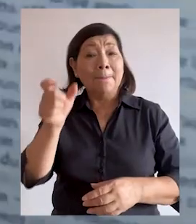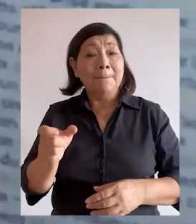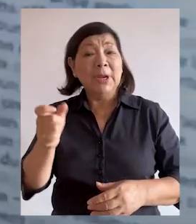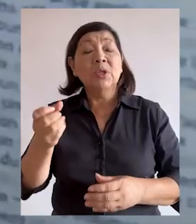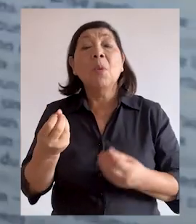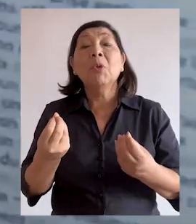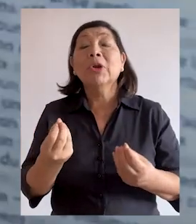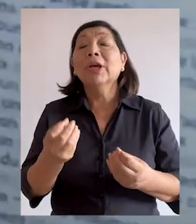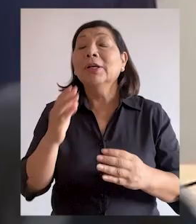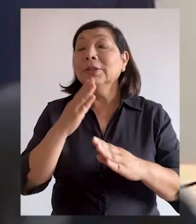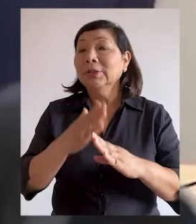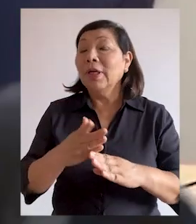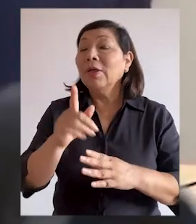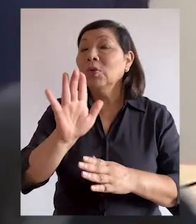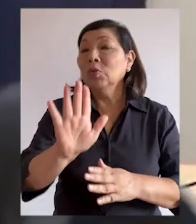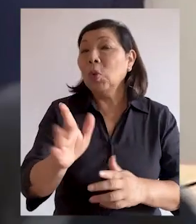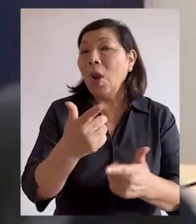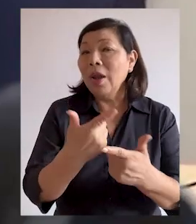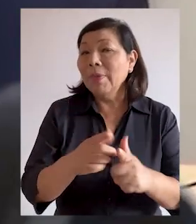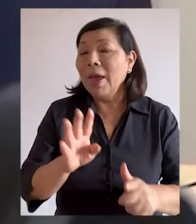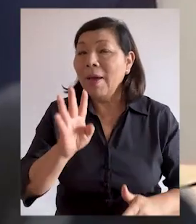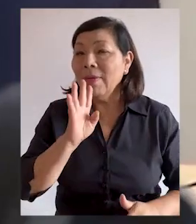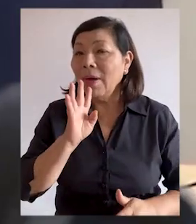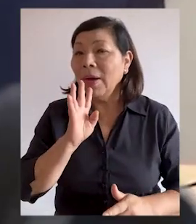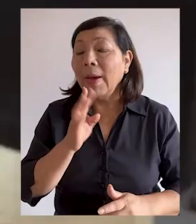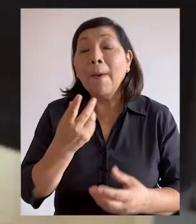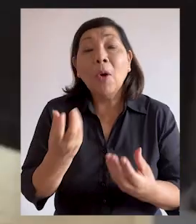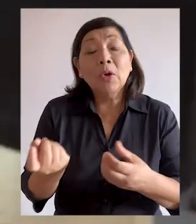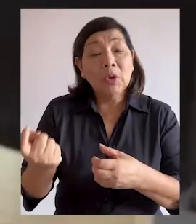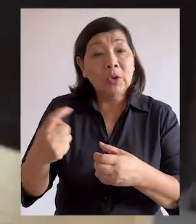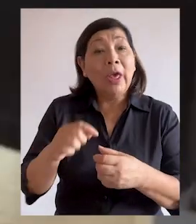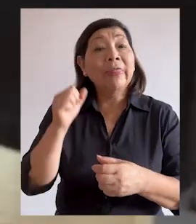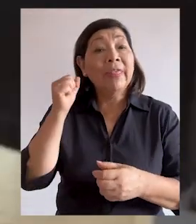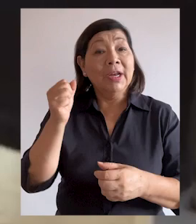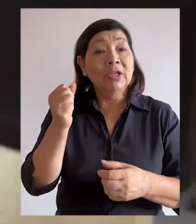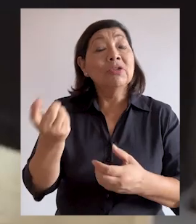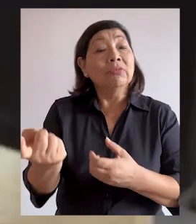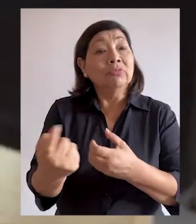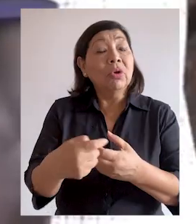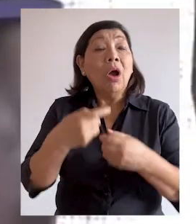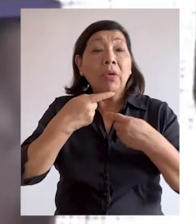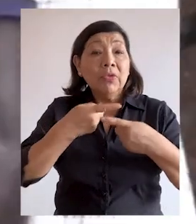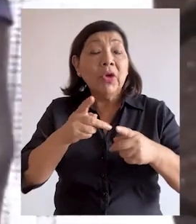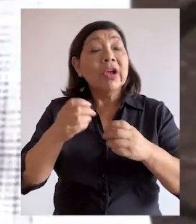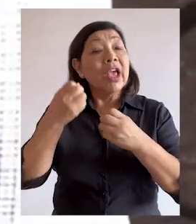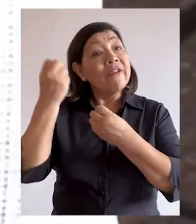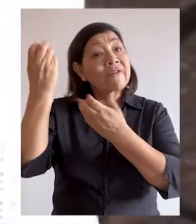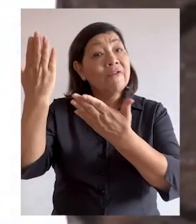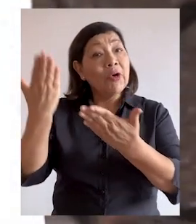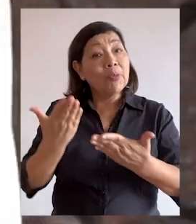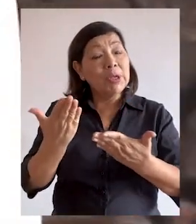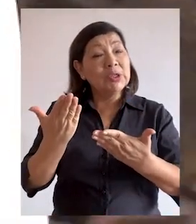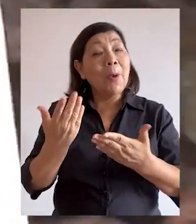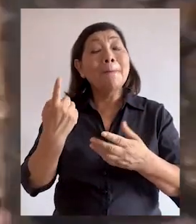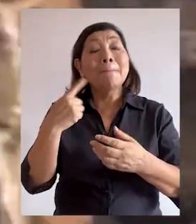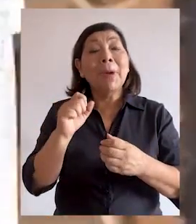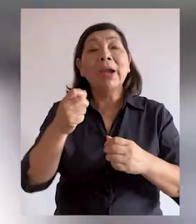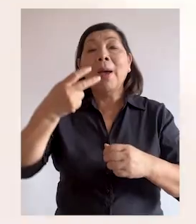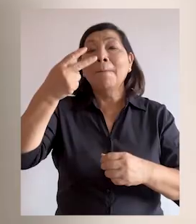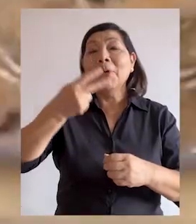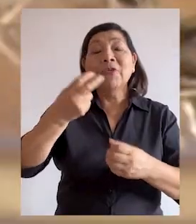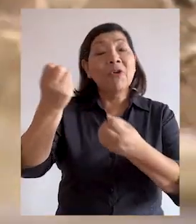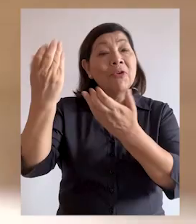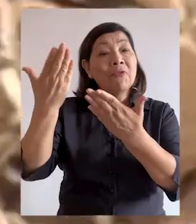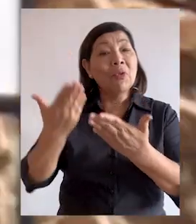persona, porque restringe el derecho a la libertad de expresión en línea, incluido el derecho a recibir y difundir información con el pretexto de